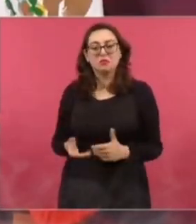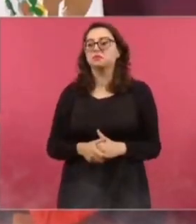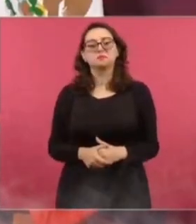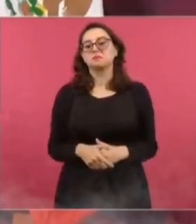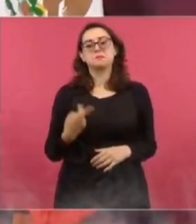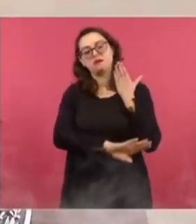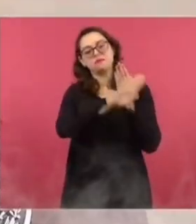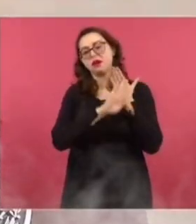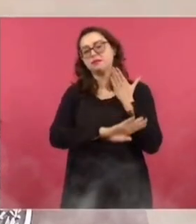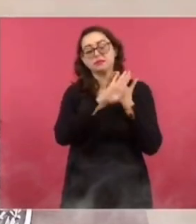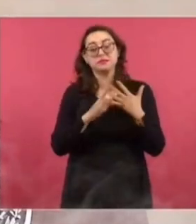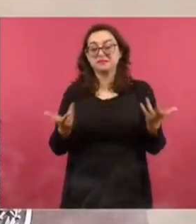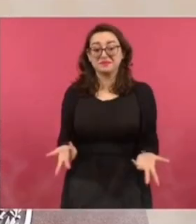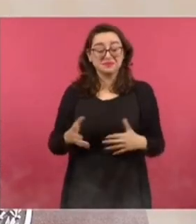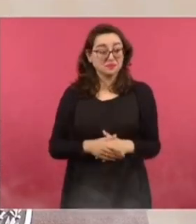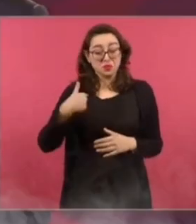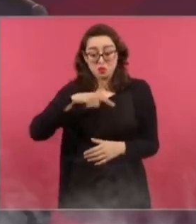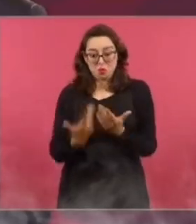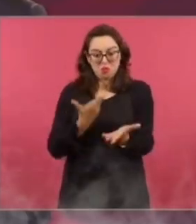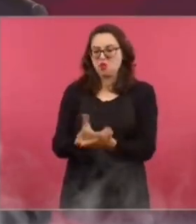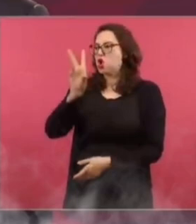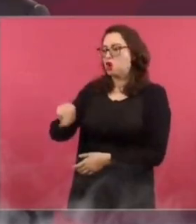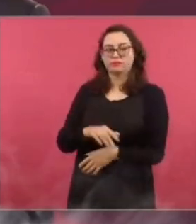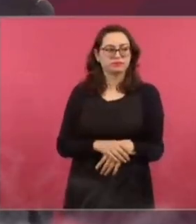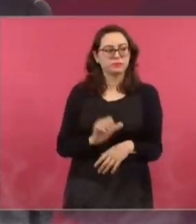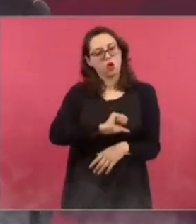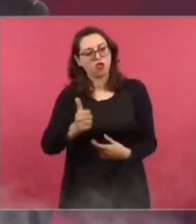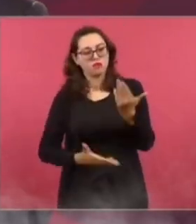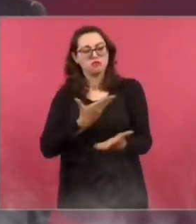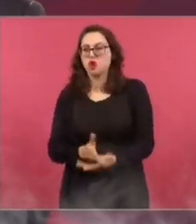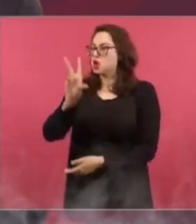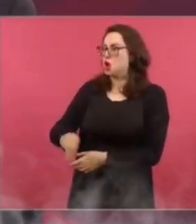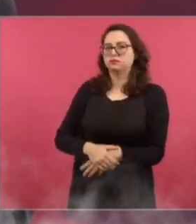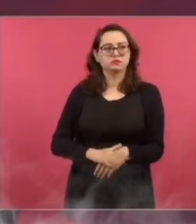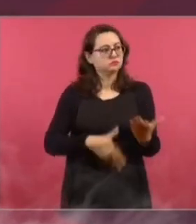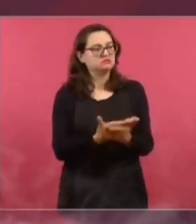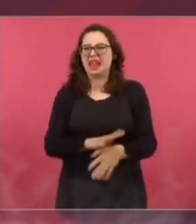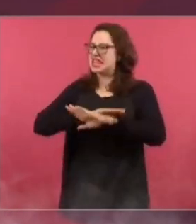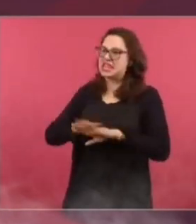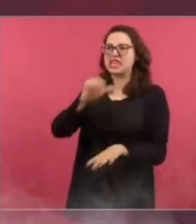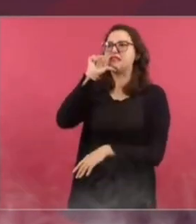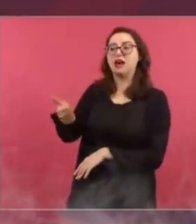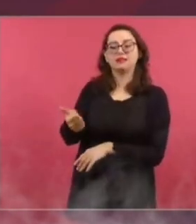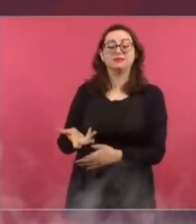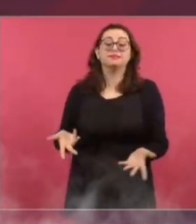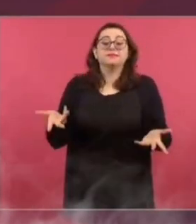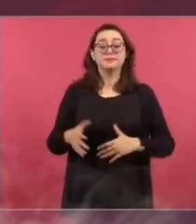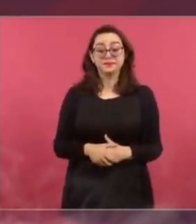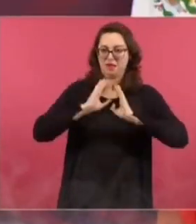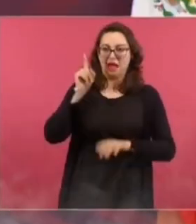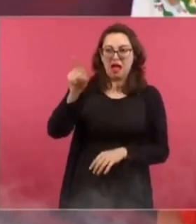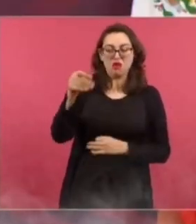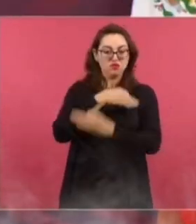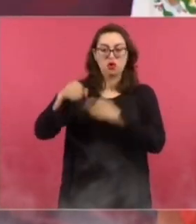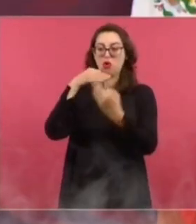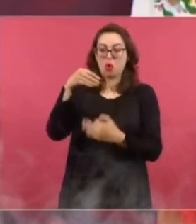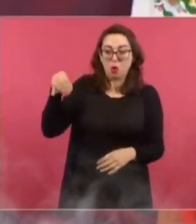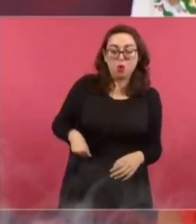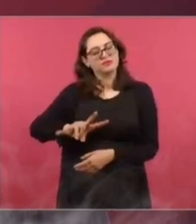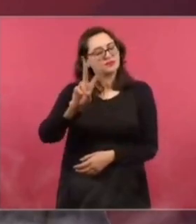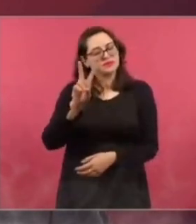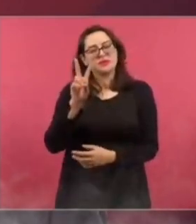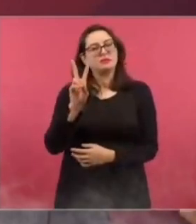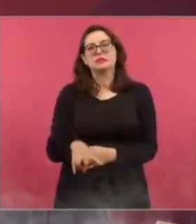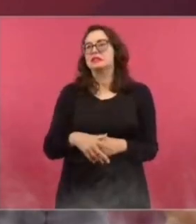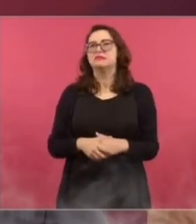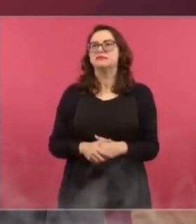que están en contra de nosotros, no ven bien nada. Nada. Lo otro es echarle la culpa al ejército. No,